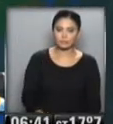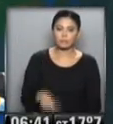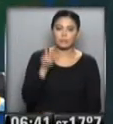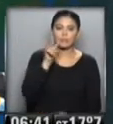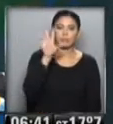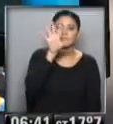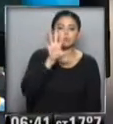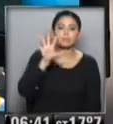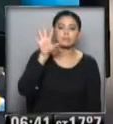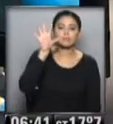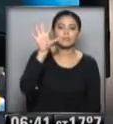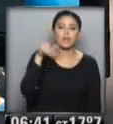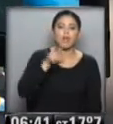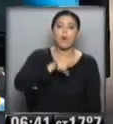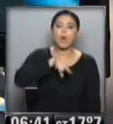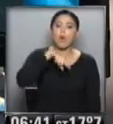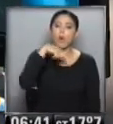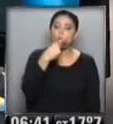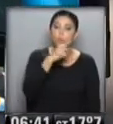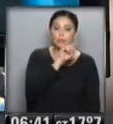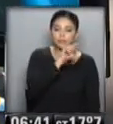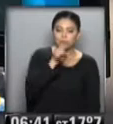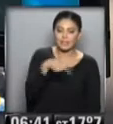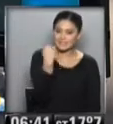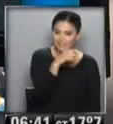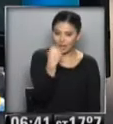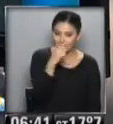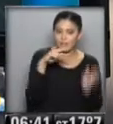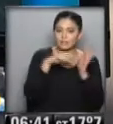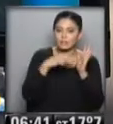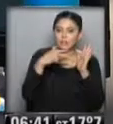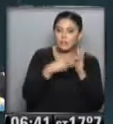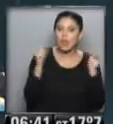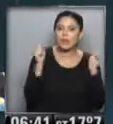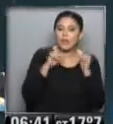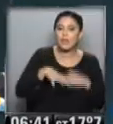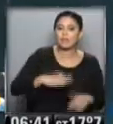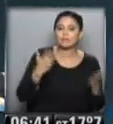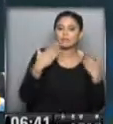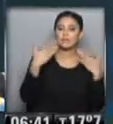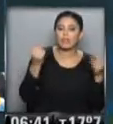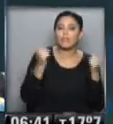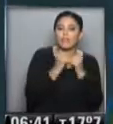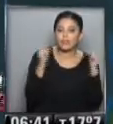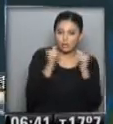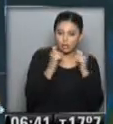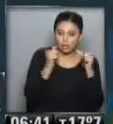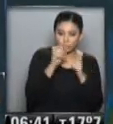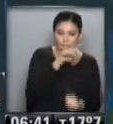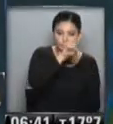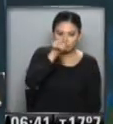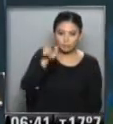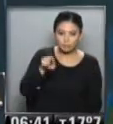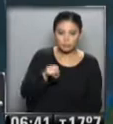...en tanto que hay un frente de aire frío... ...ingresando... ...sobre la zona central de nuestro país... ...va a originar...